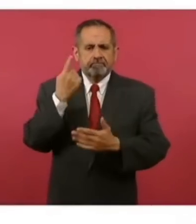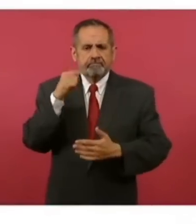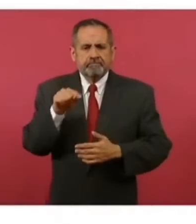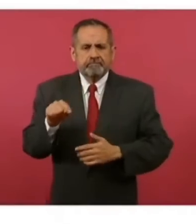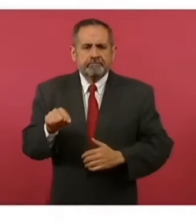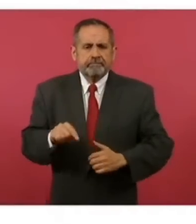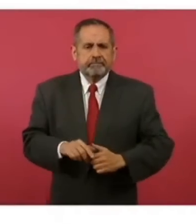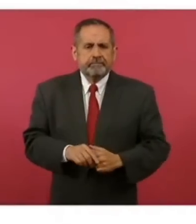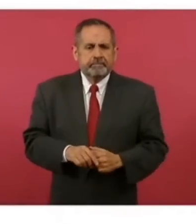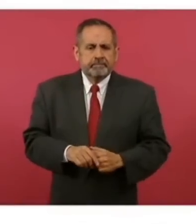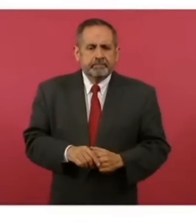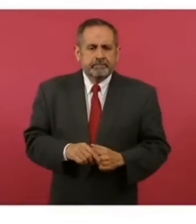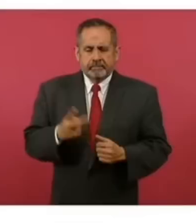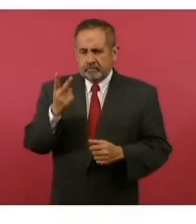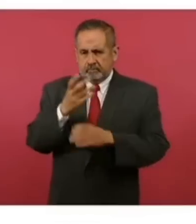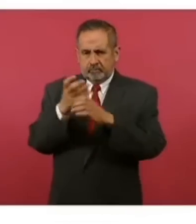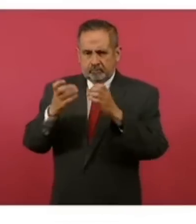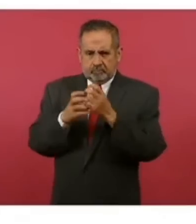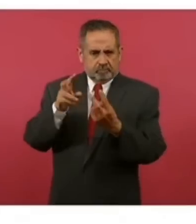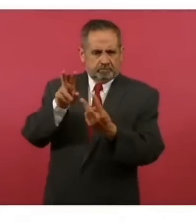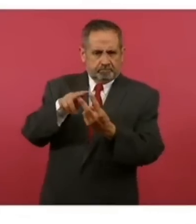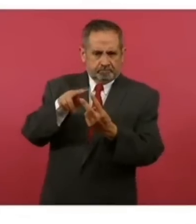dos cosas